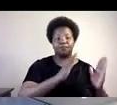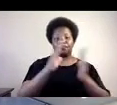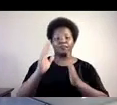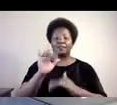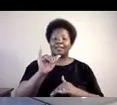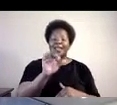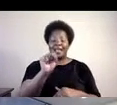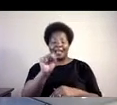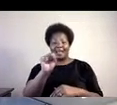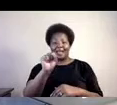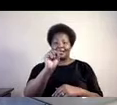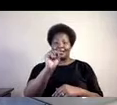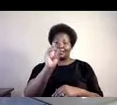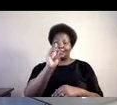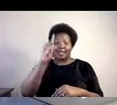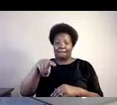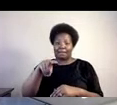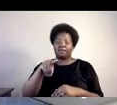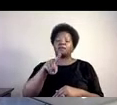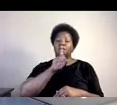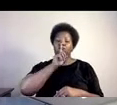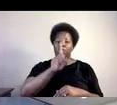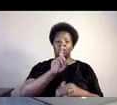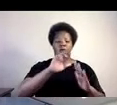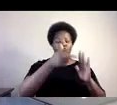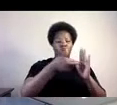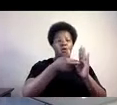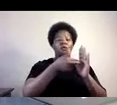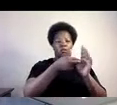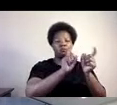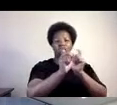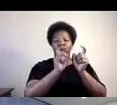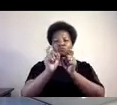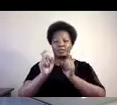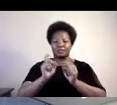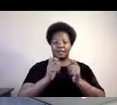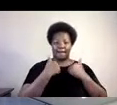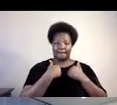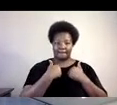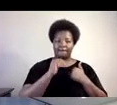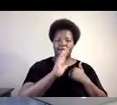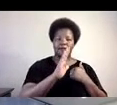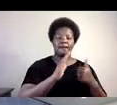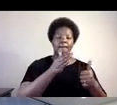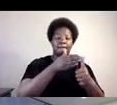diapositiva también estamos hablando sobre la autodeterminación como programa. Es también,